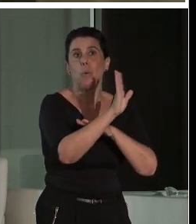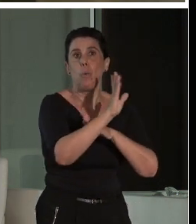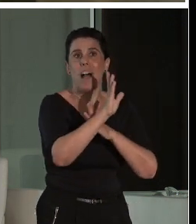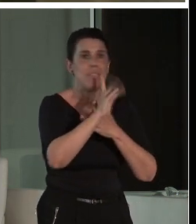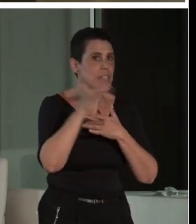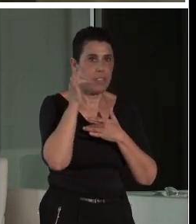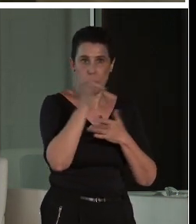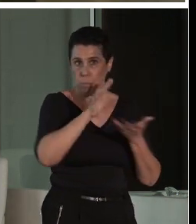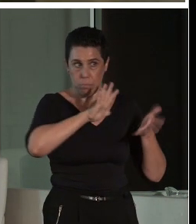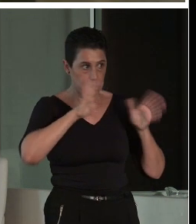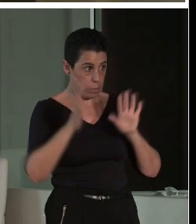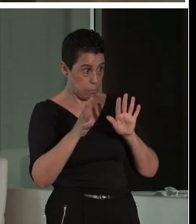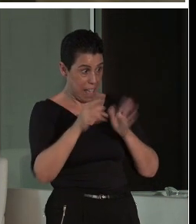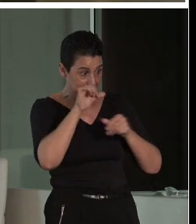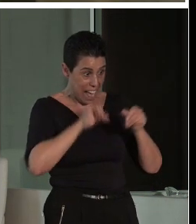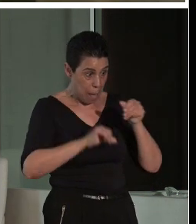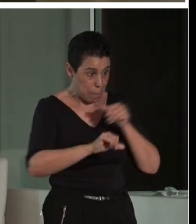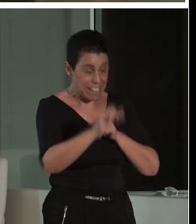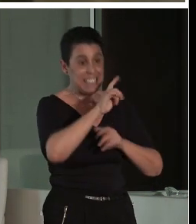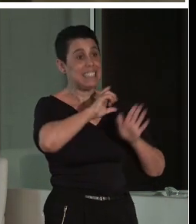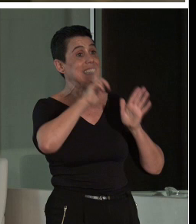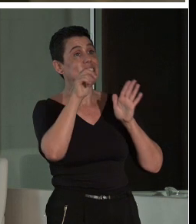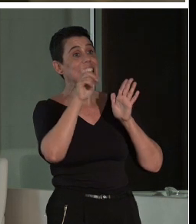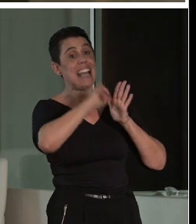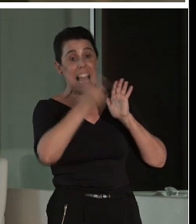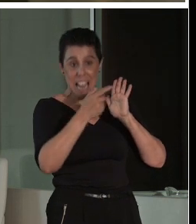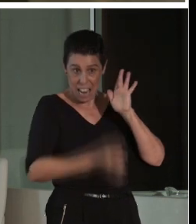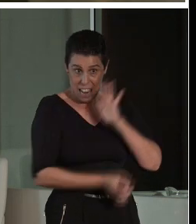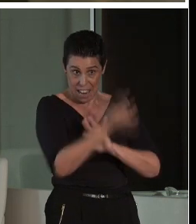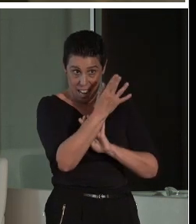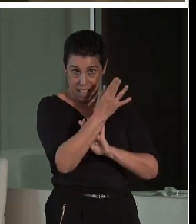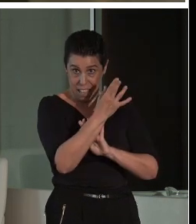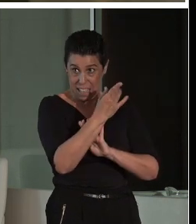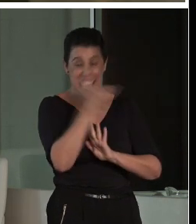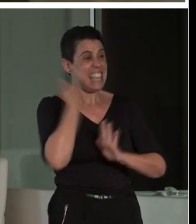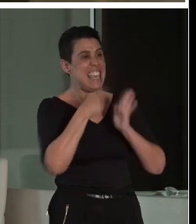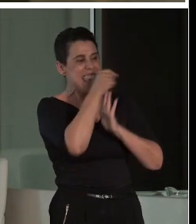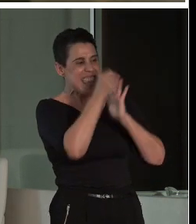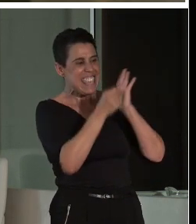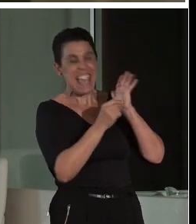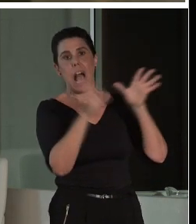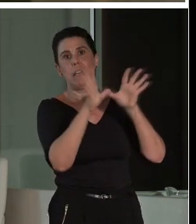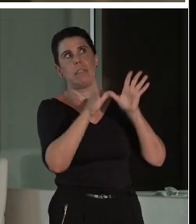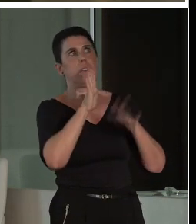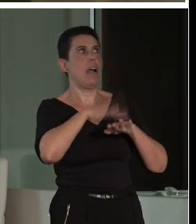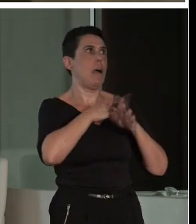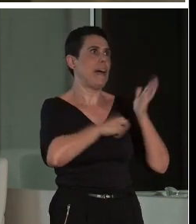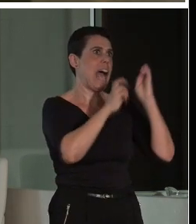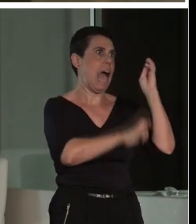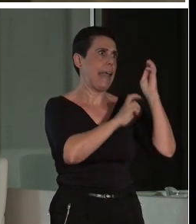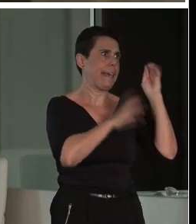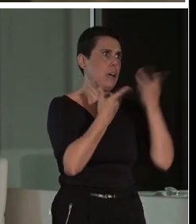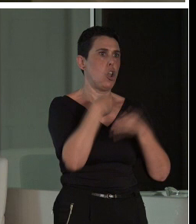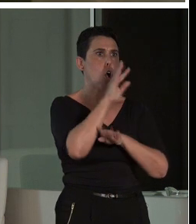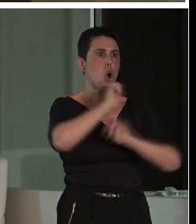ahí unas medias. Establecimos diez indicadores. Bueno, para poner de acuerdo a arqueólogo, restaurador y museógrafo con esto,